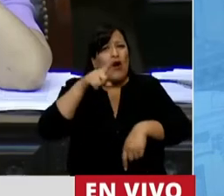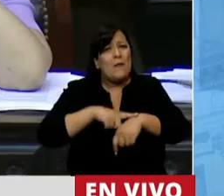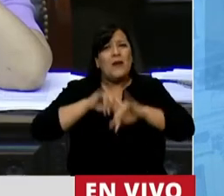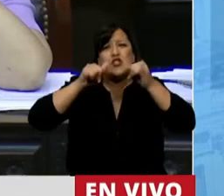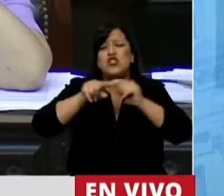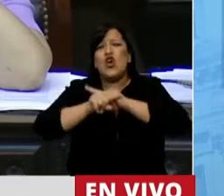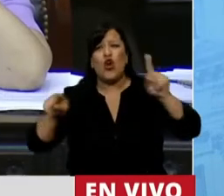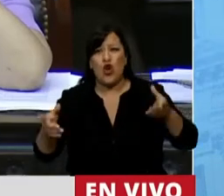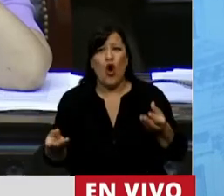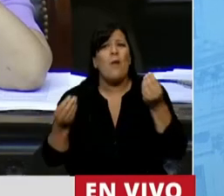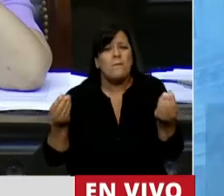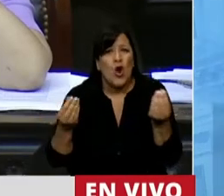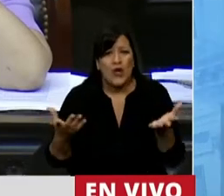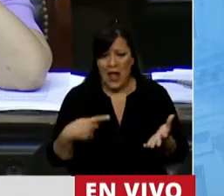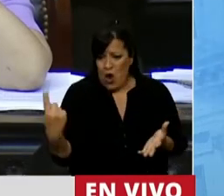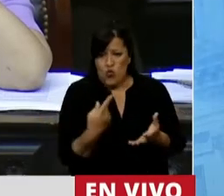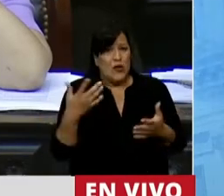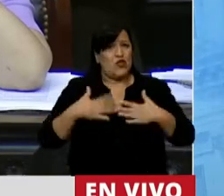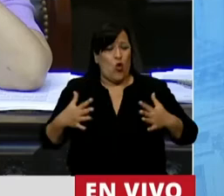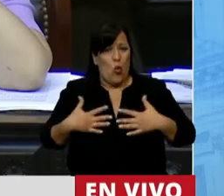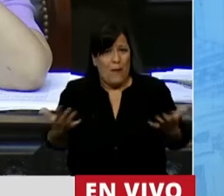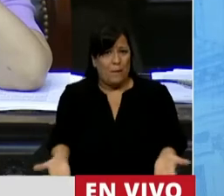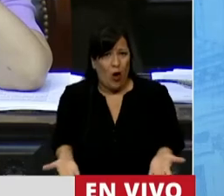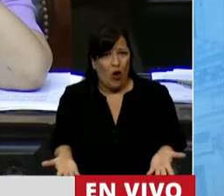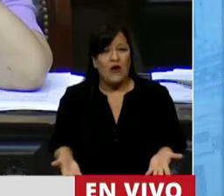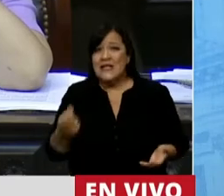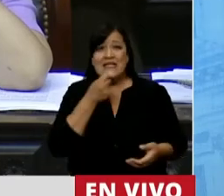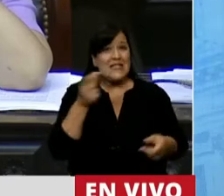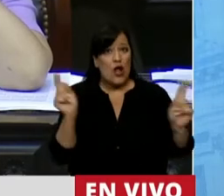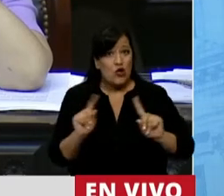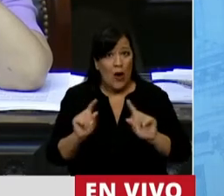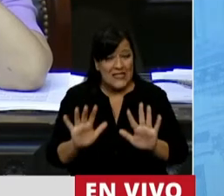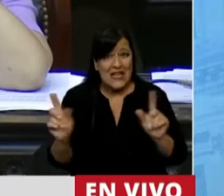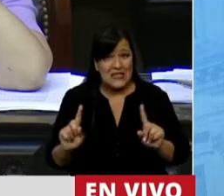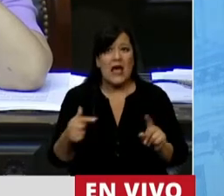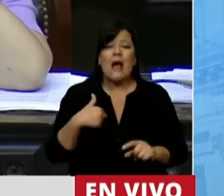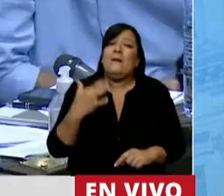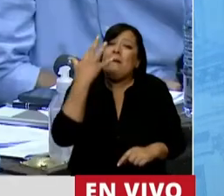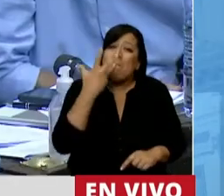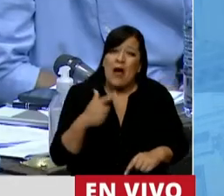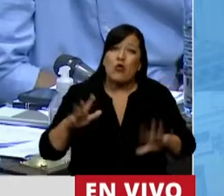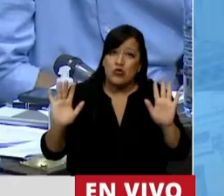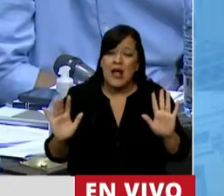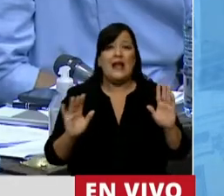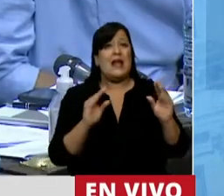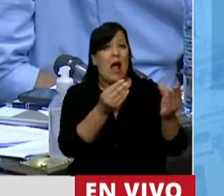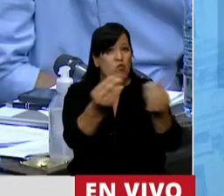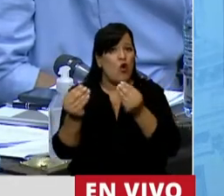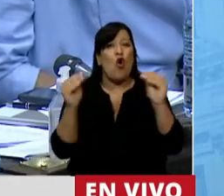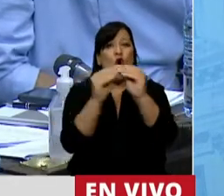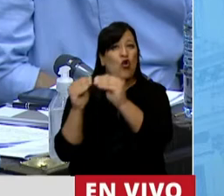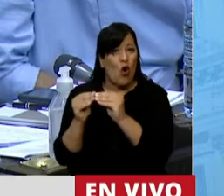es tiempo. Porque es nuestro cuerpo. De no ser así, me hubiera gustado que muchos de los compañeros,